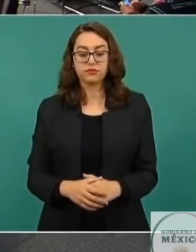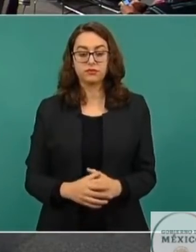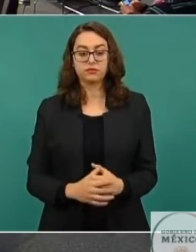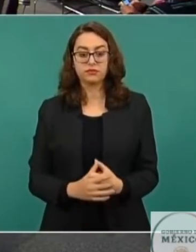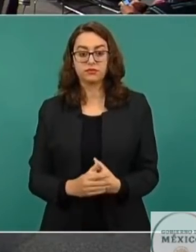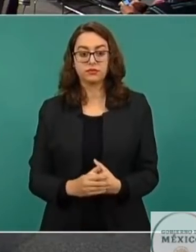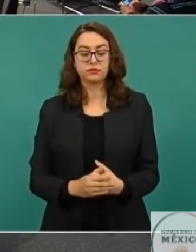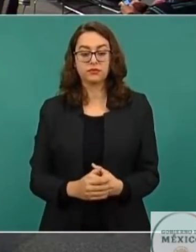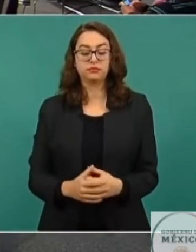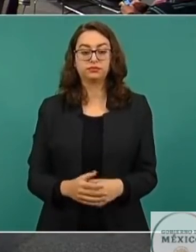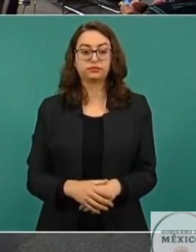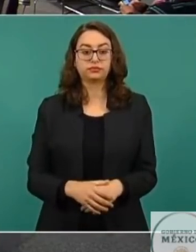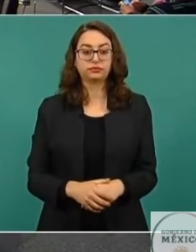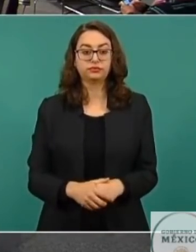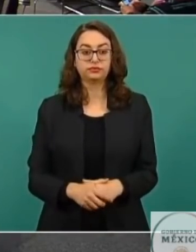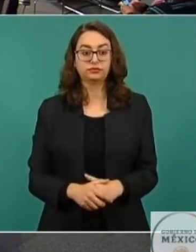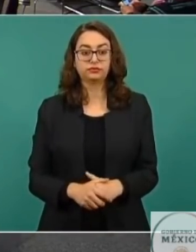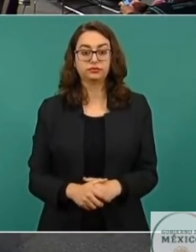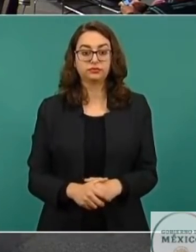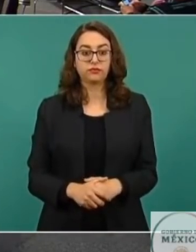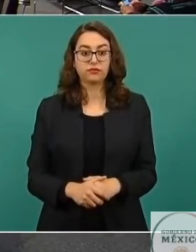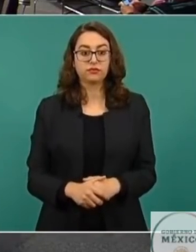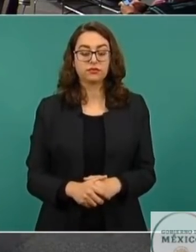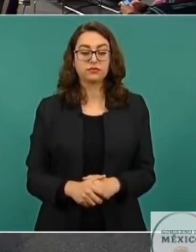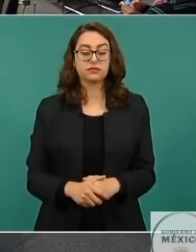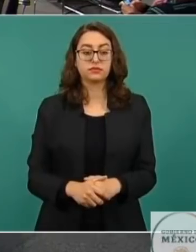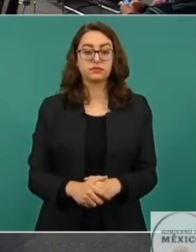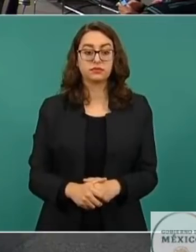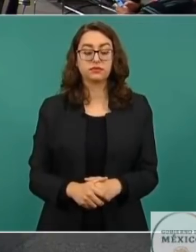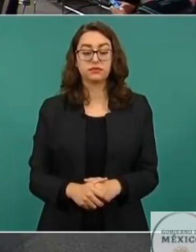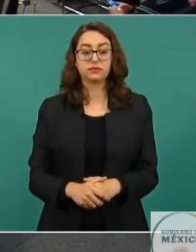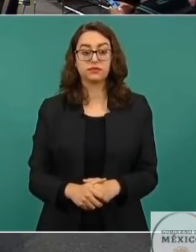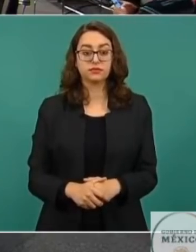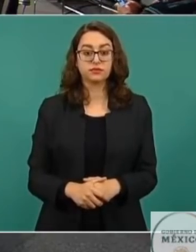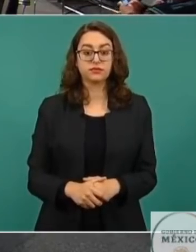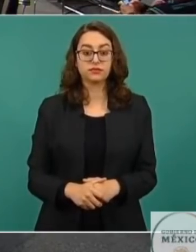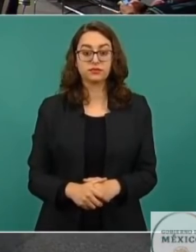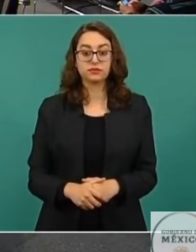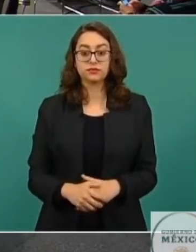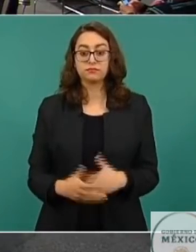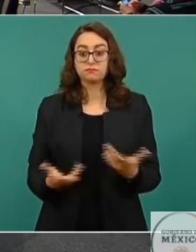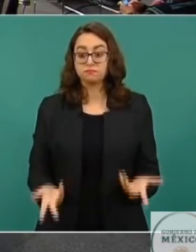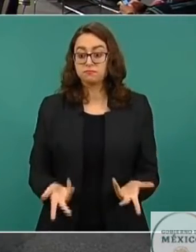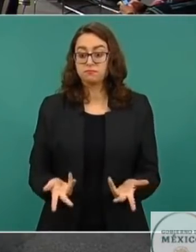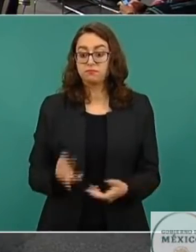Y además, la fiscalía o quienes lo acusan,